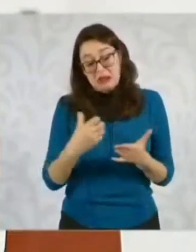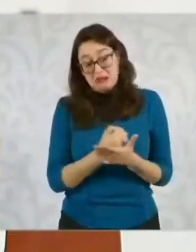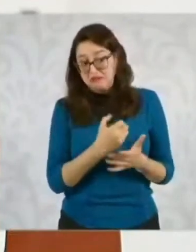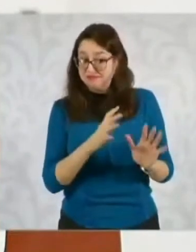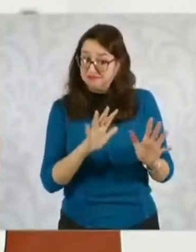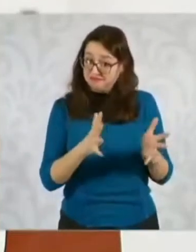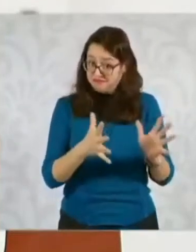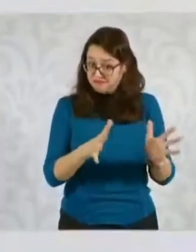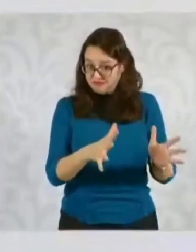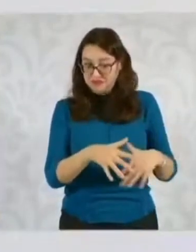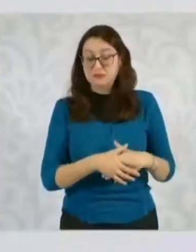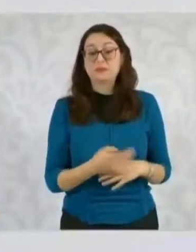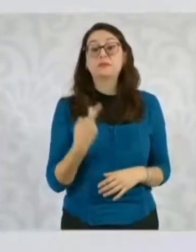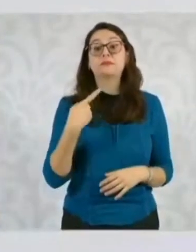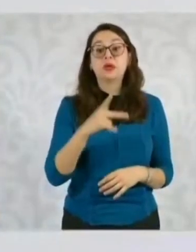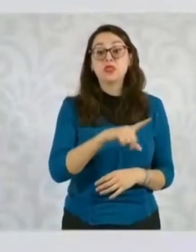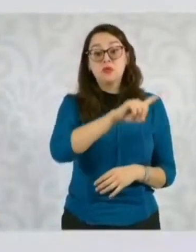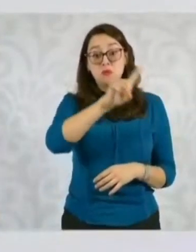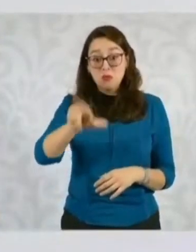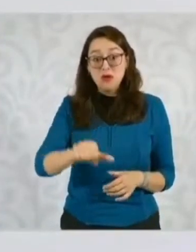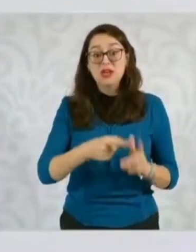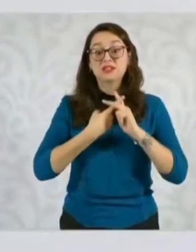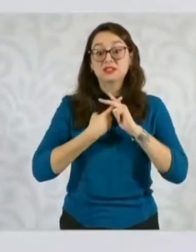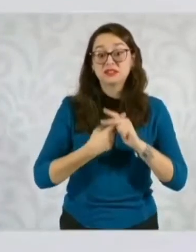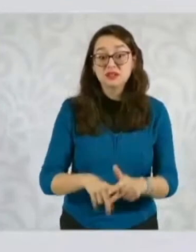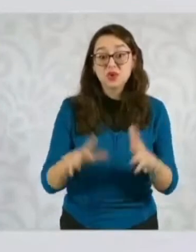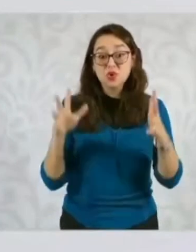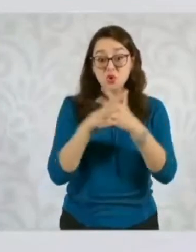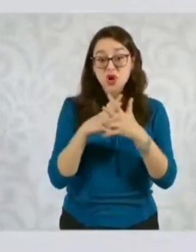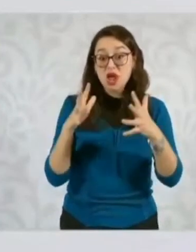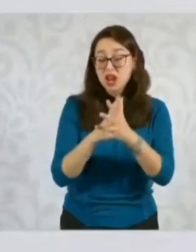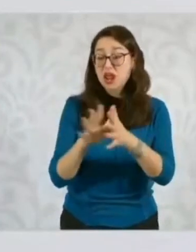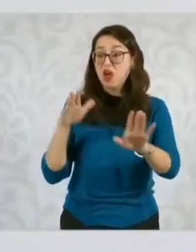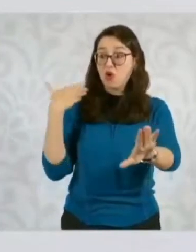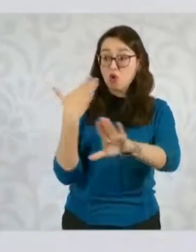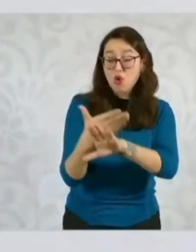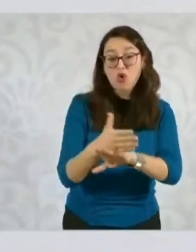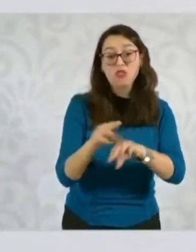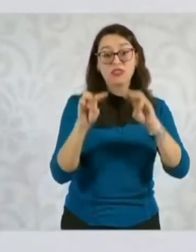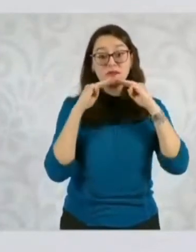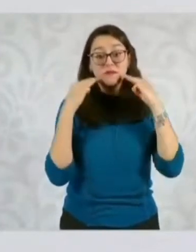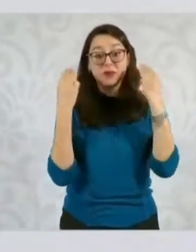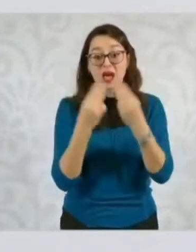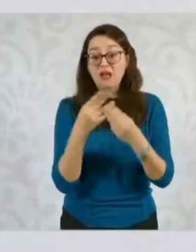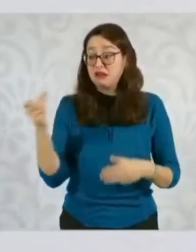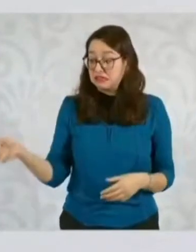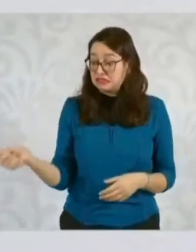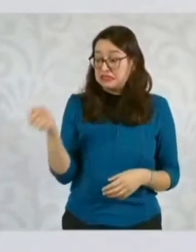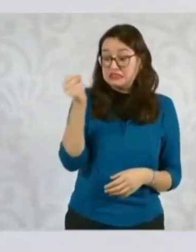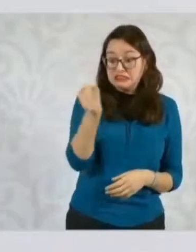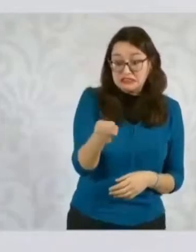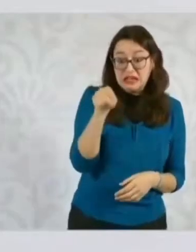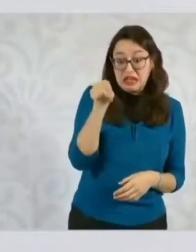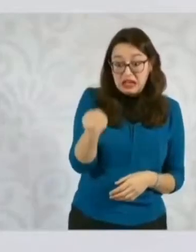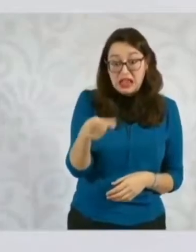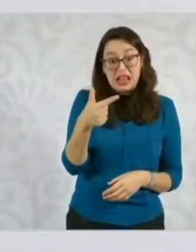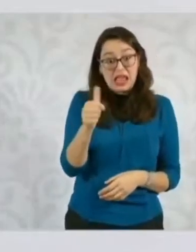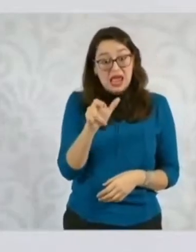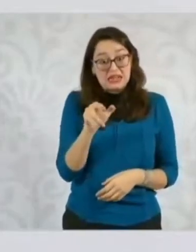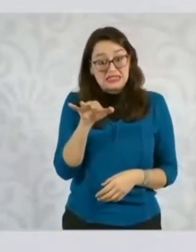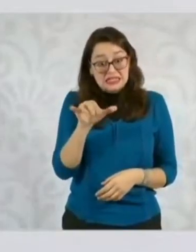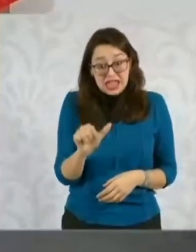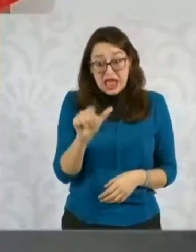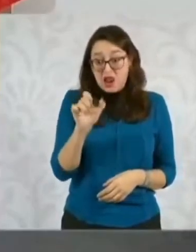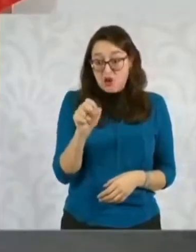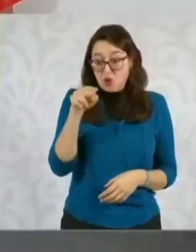expresidente que llevó a la guerra contra el narco, que puso al frente de esa guerra a una persona que está hoy sentenciada y